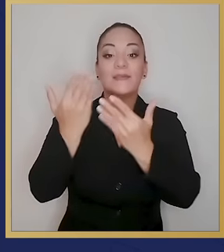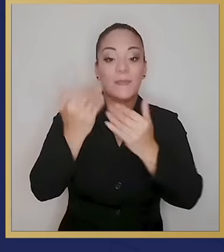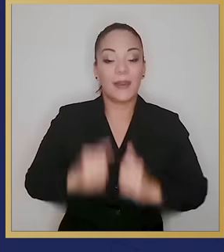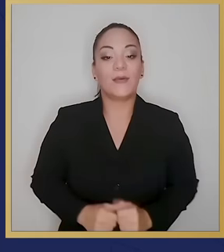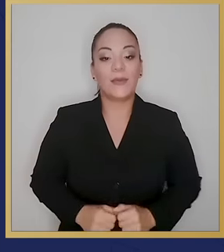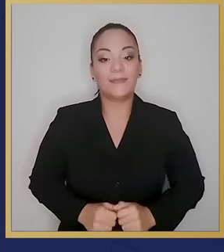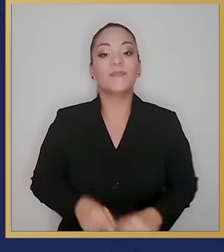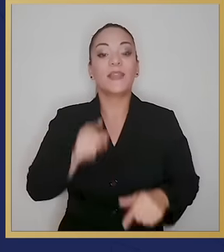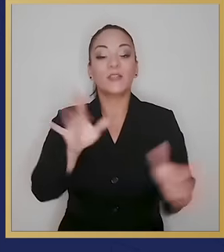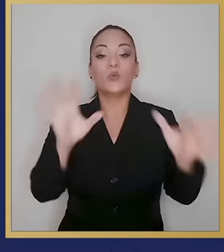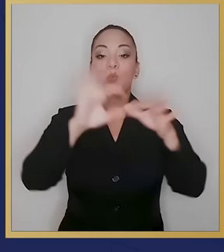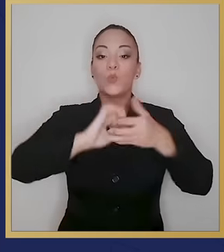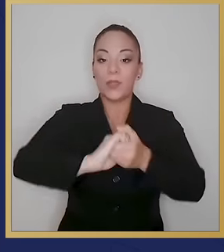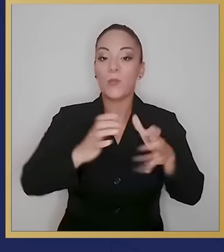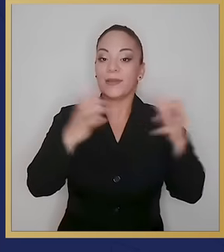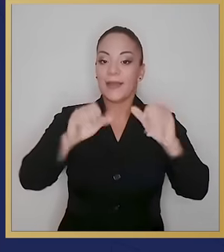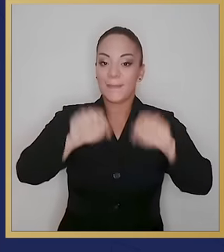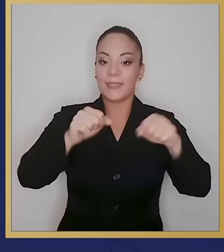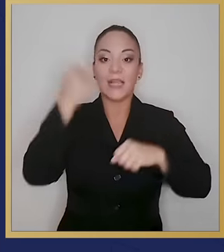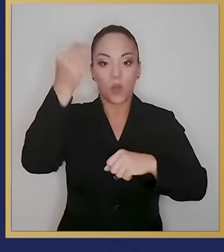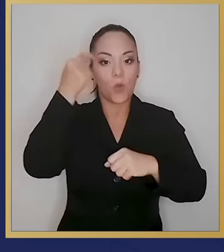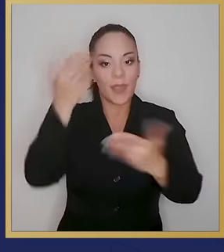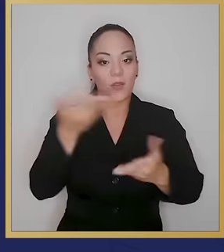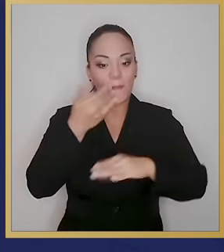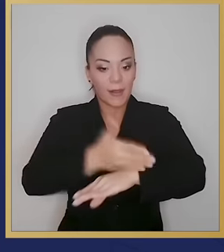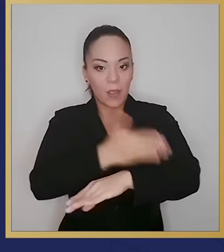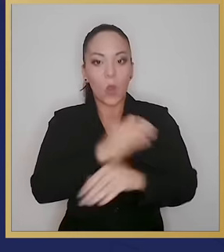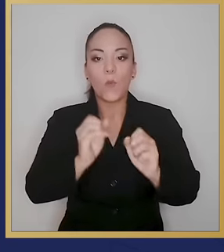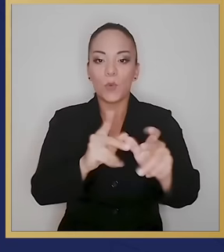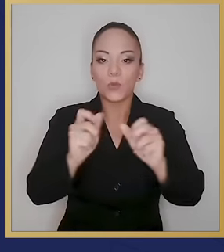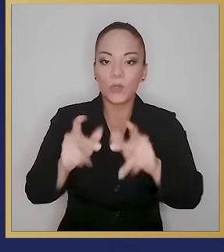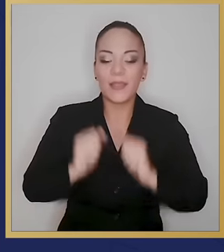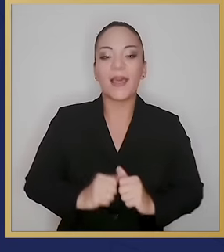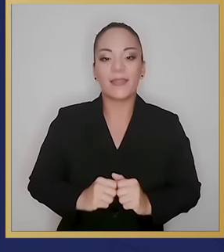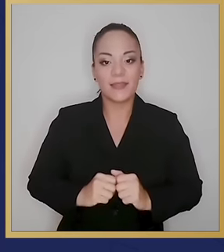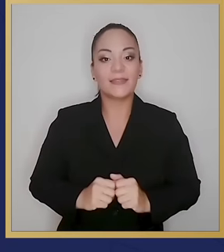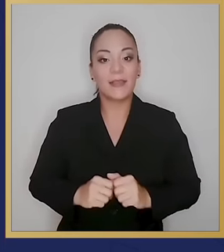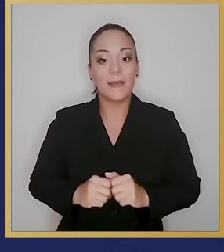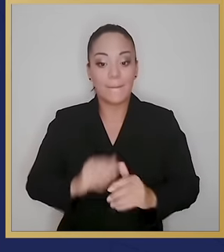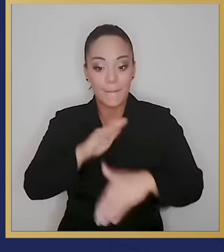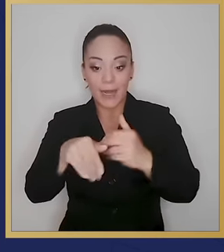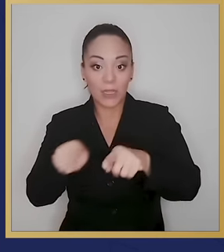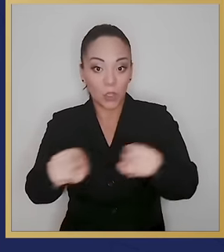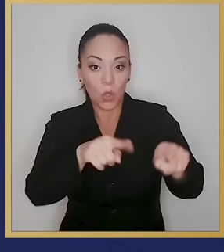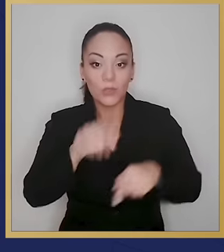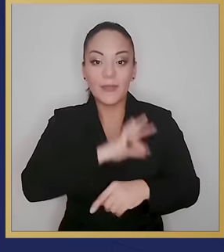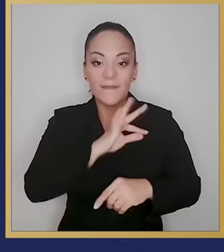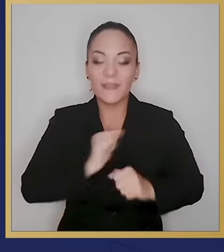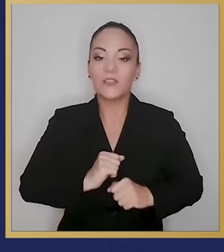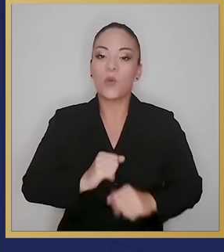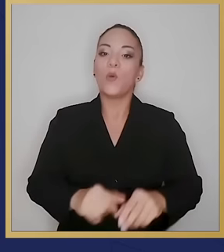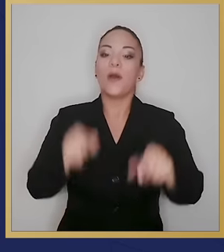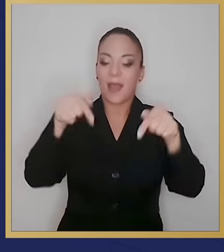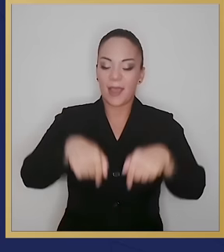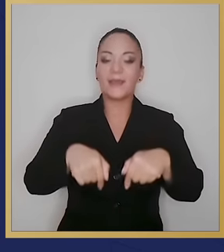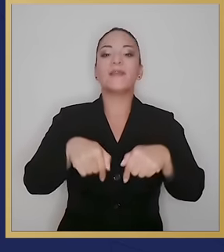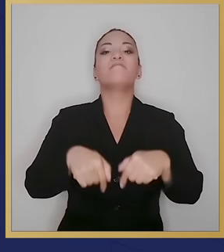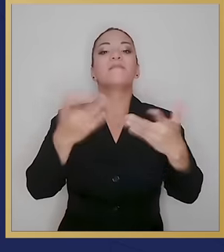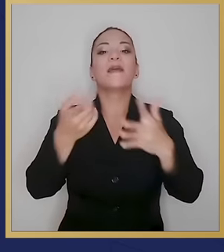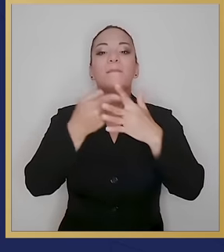unido a la gran capacidad de este gobierno por optimizar oportunidades en pro de todos, estemos a las puertas de un país más